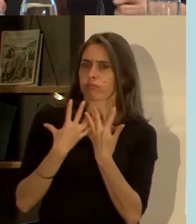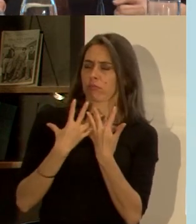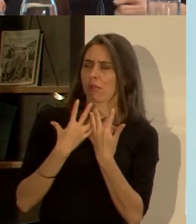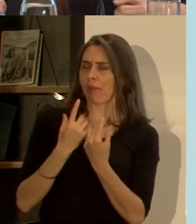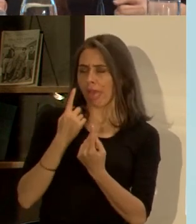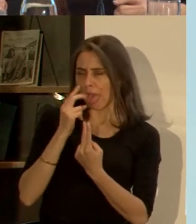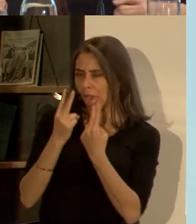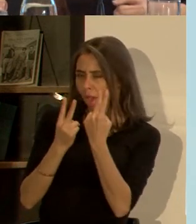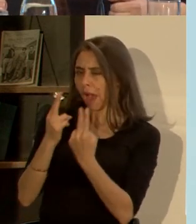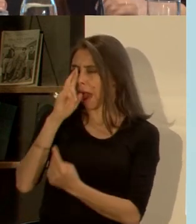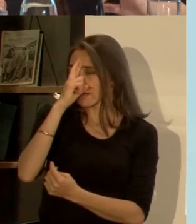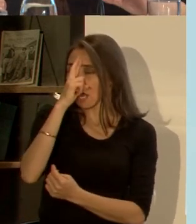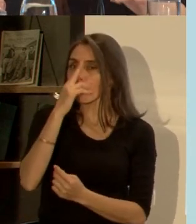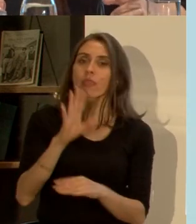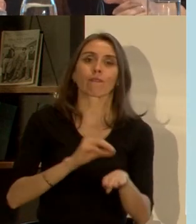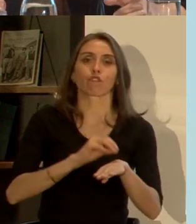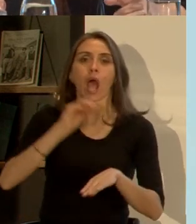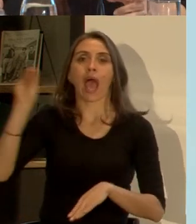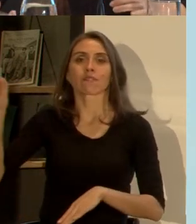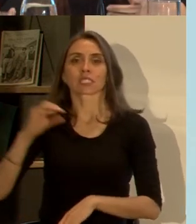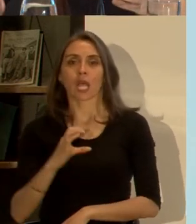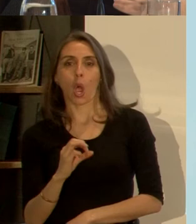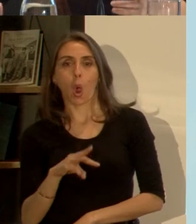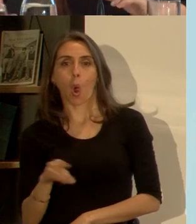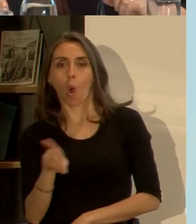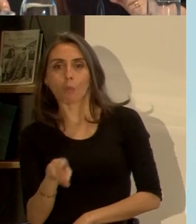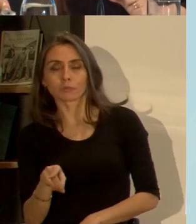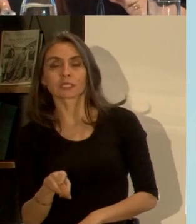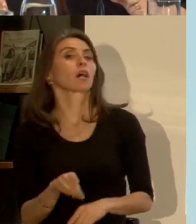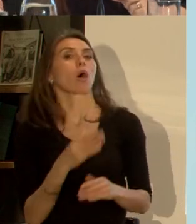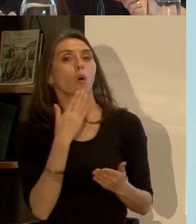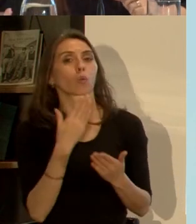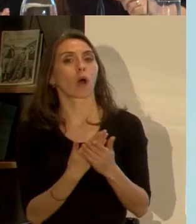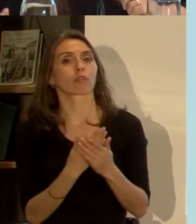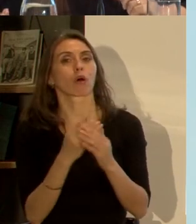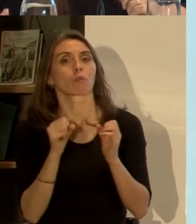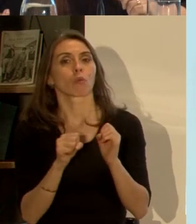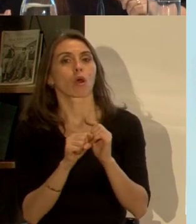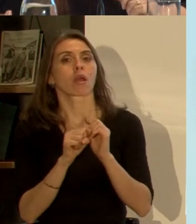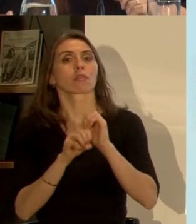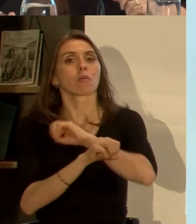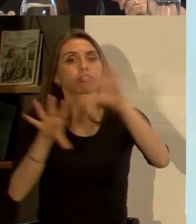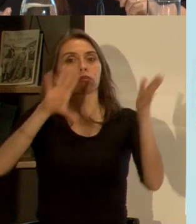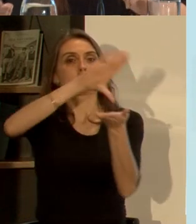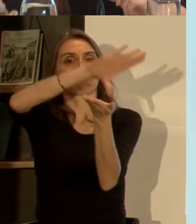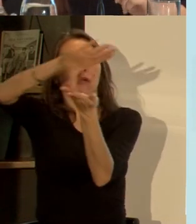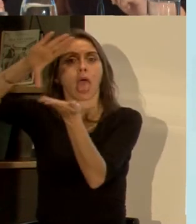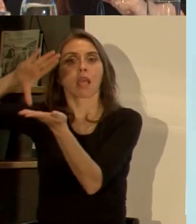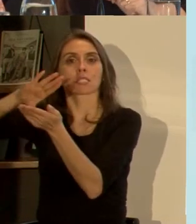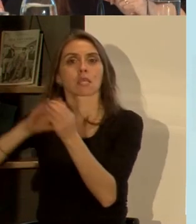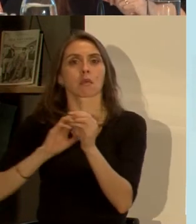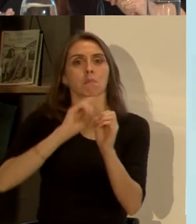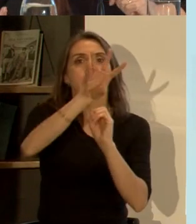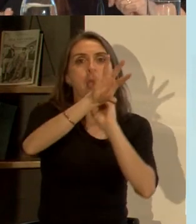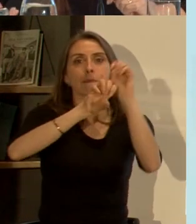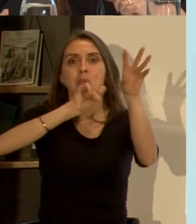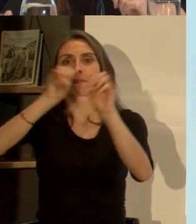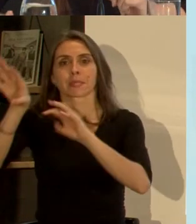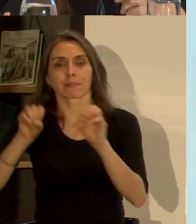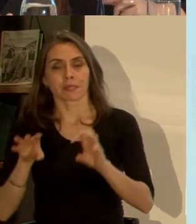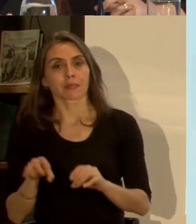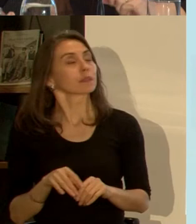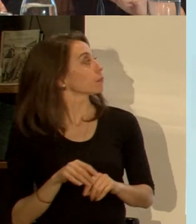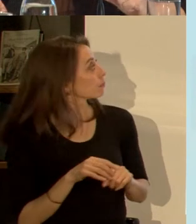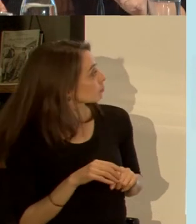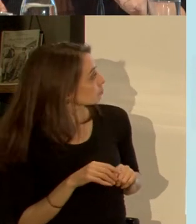entonces eso yo lo tengo que notificar y aquellos eventos que tienen riesgos de propagación internacional este es mi flujo de información